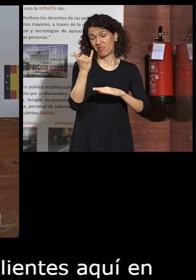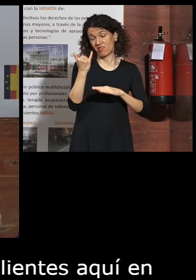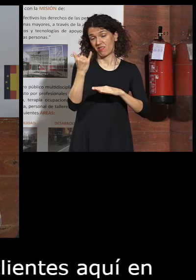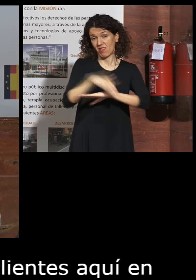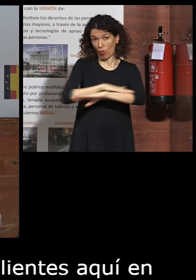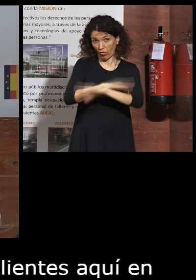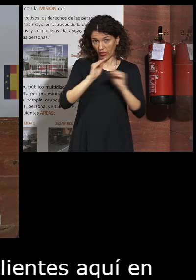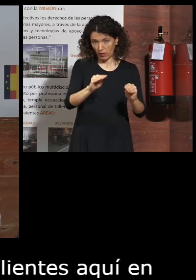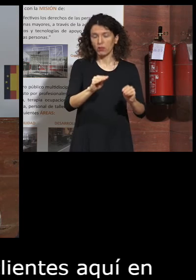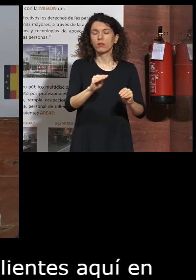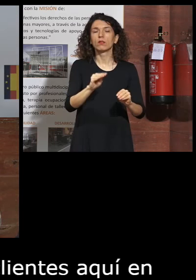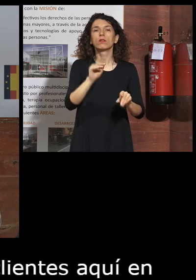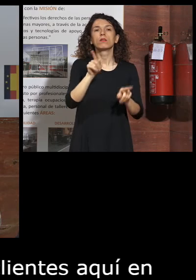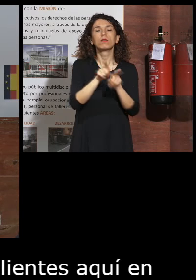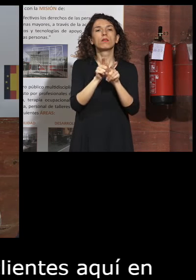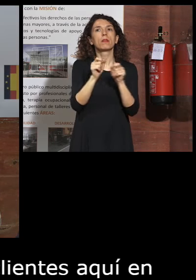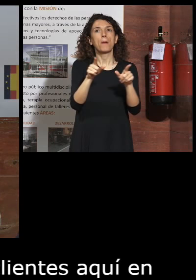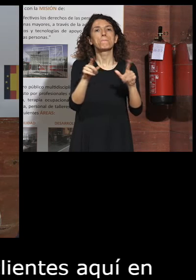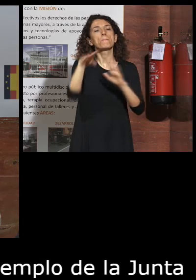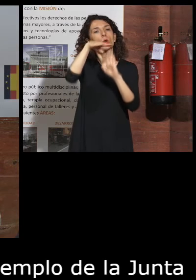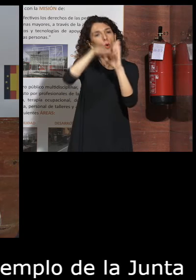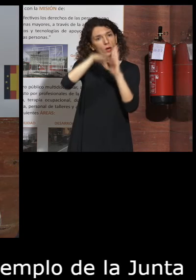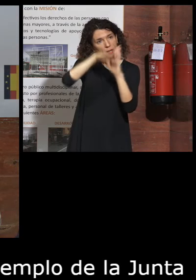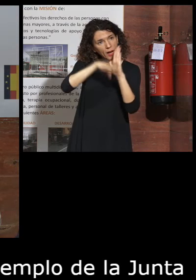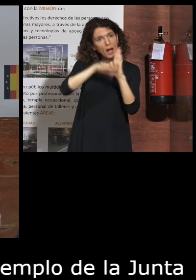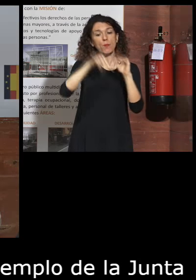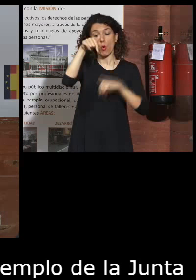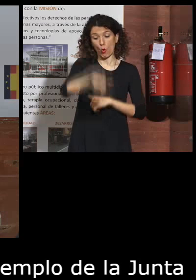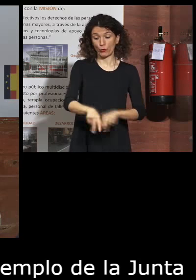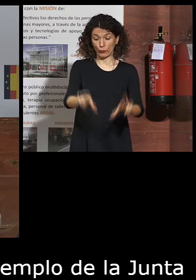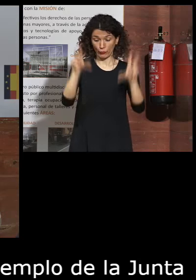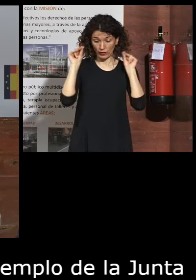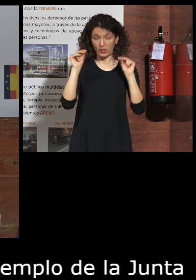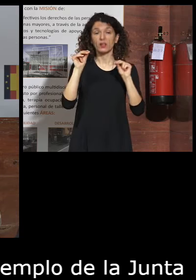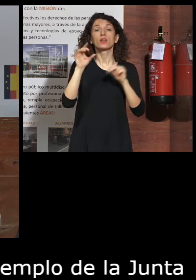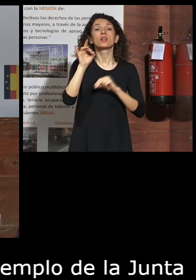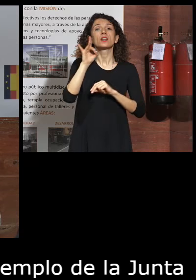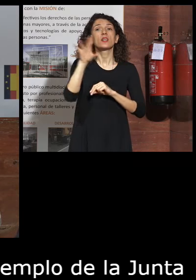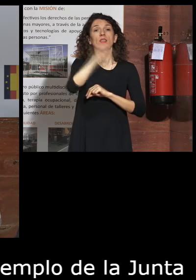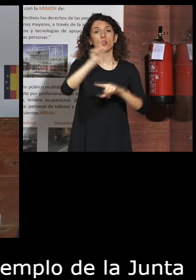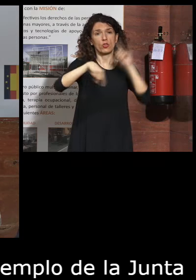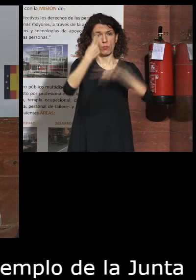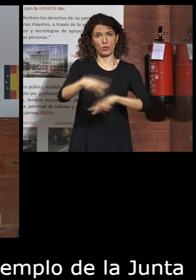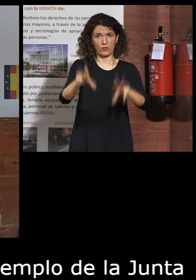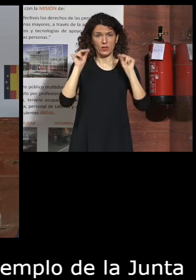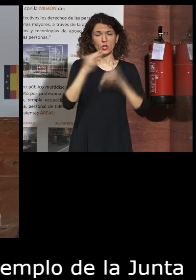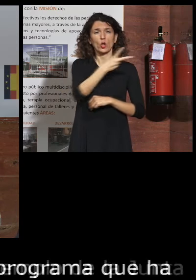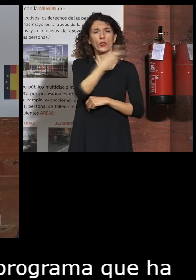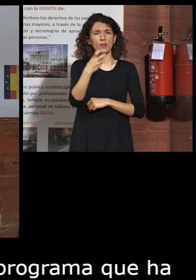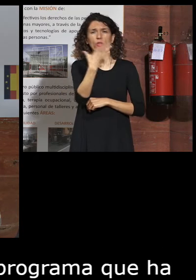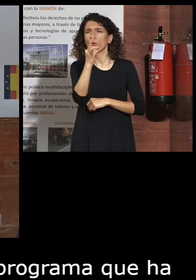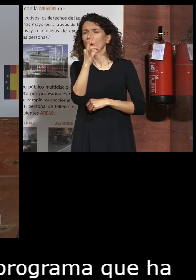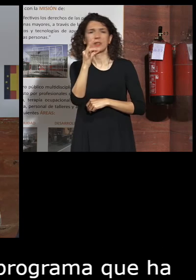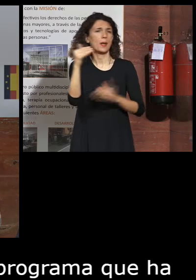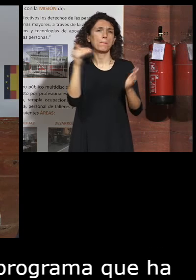donde ellos lanzaron un programa que ha terminado hoy unos 15 años más tarde con unos 200 250